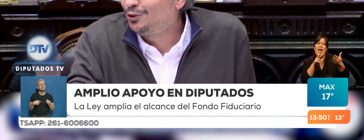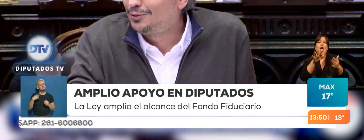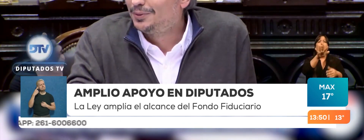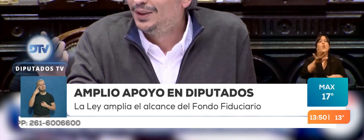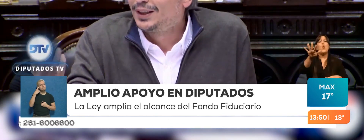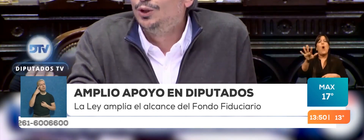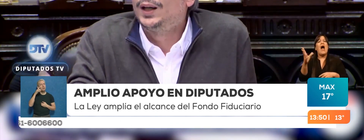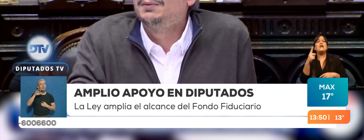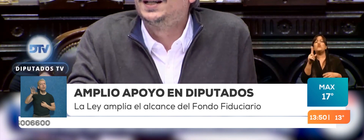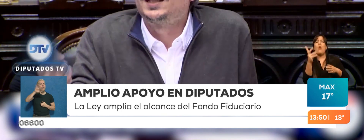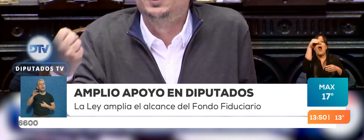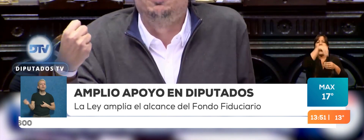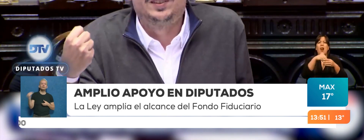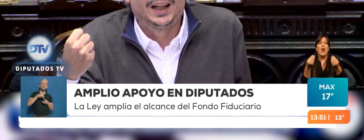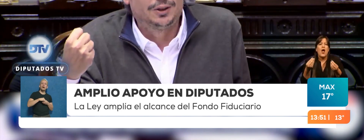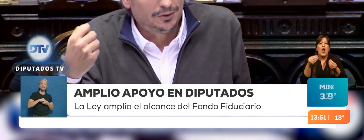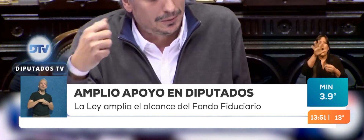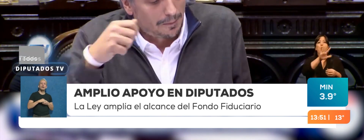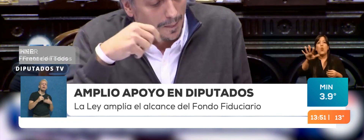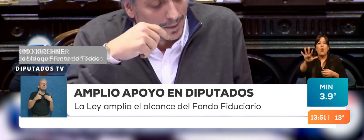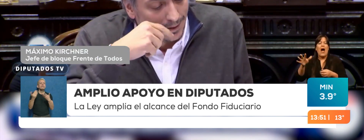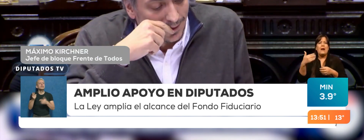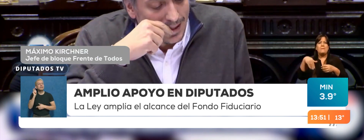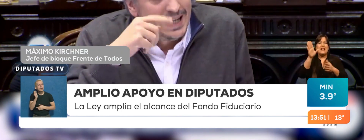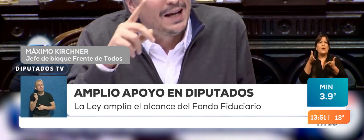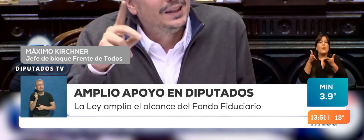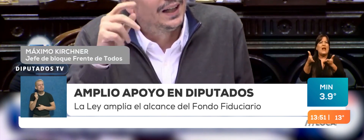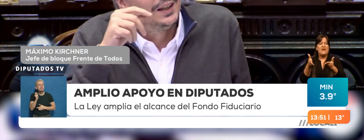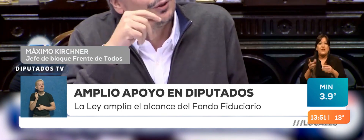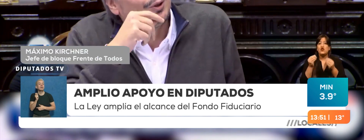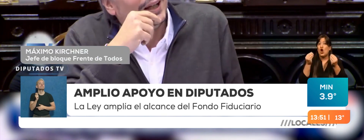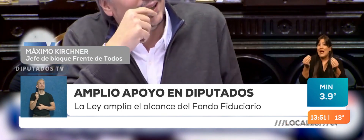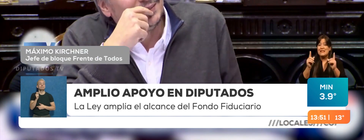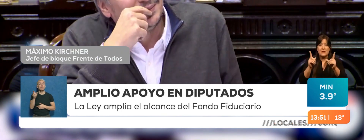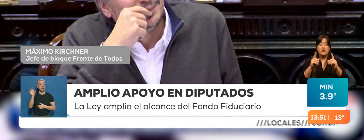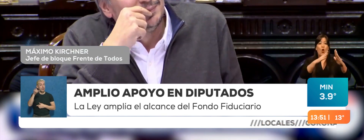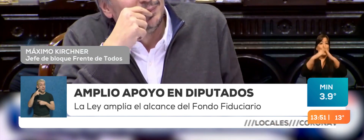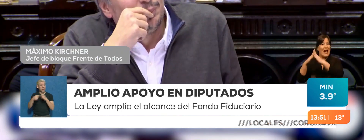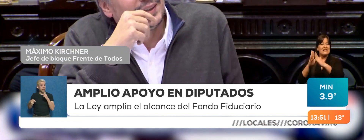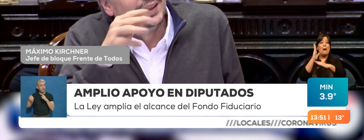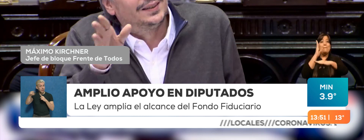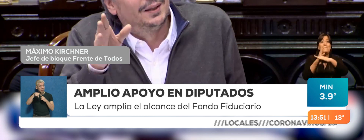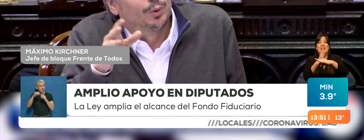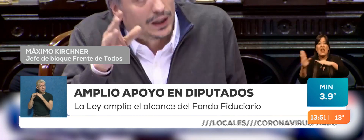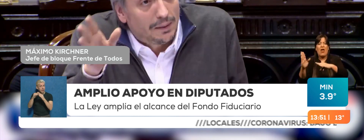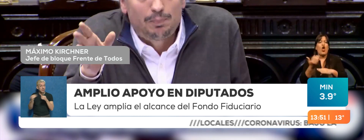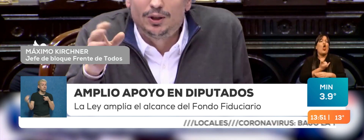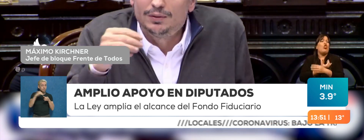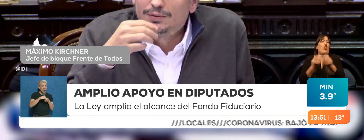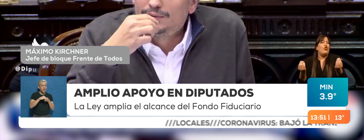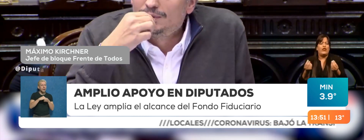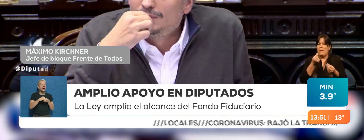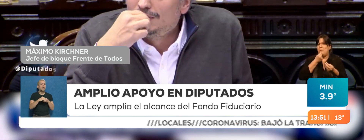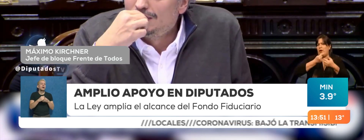incorporados, qué lugares van a ser beneficiados, la mitad de esos hogares pertenecen, por